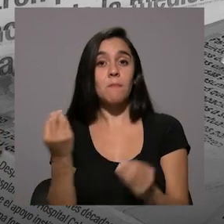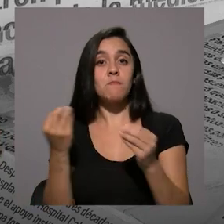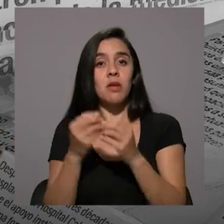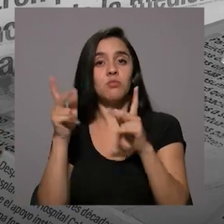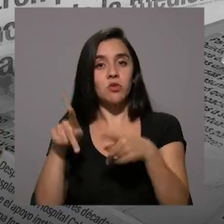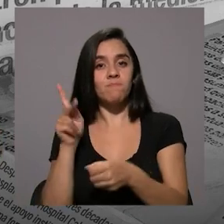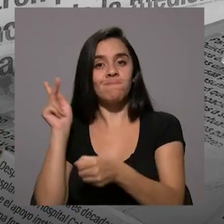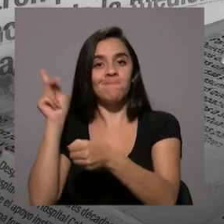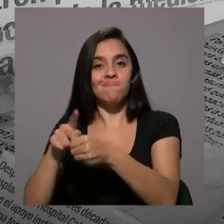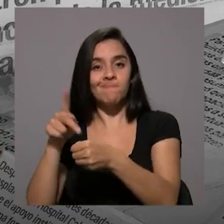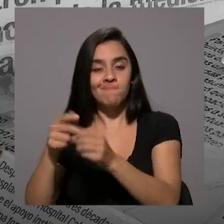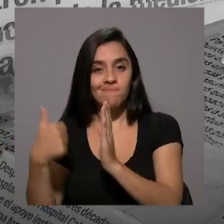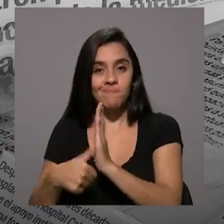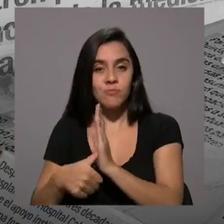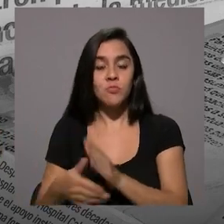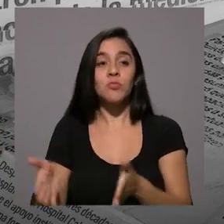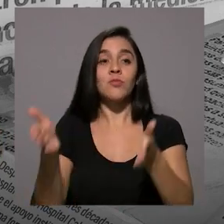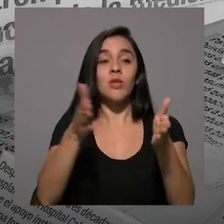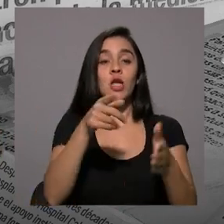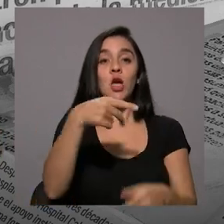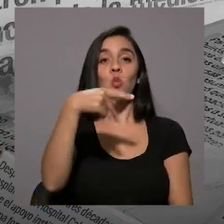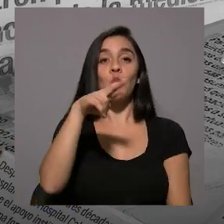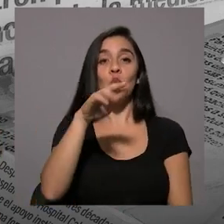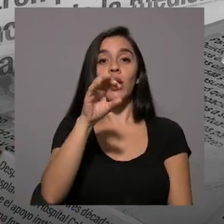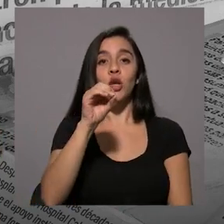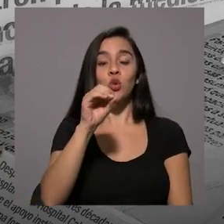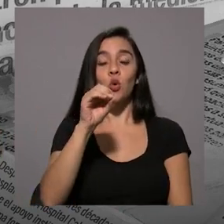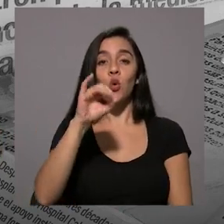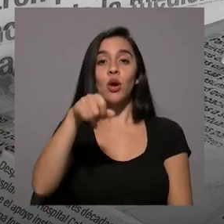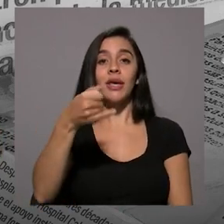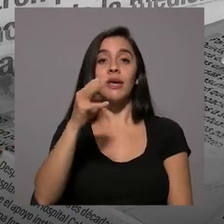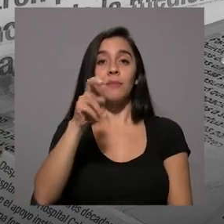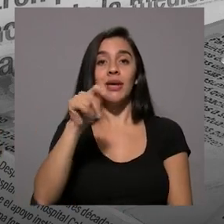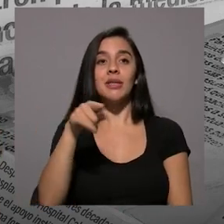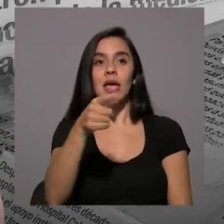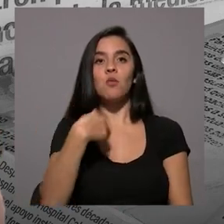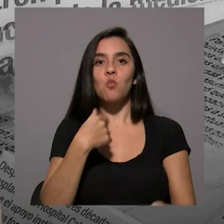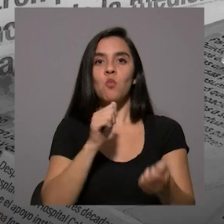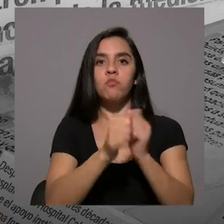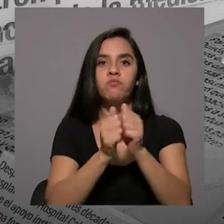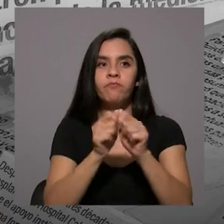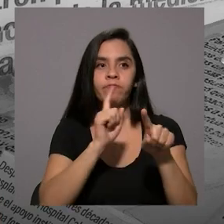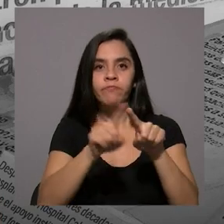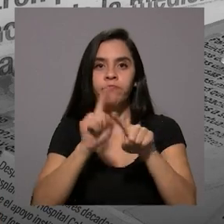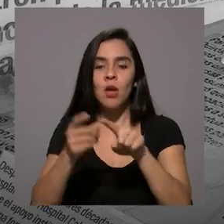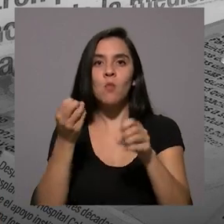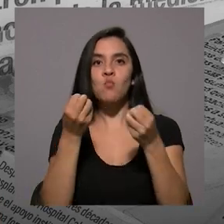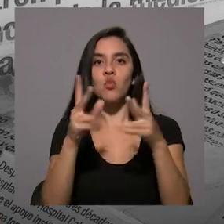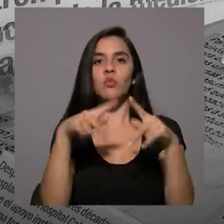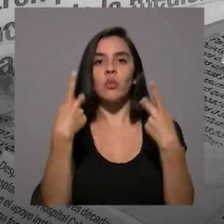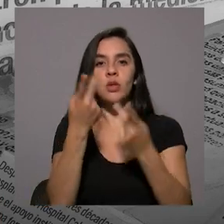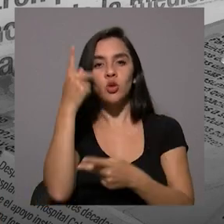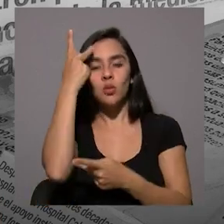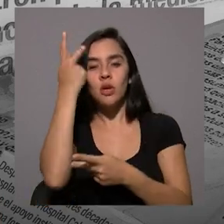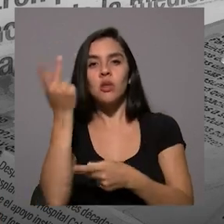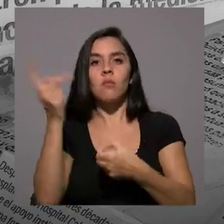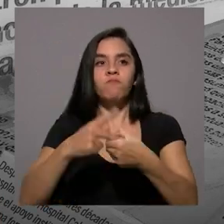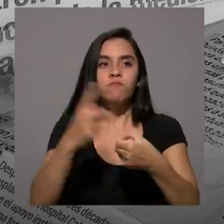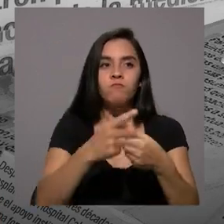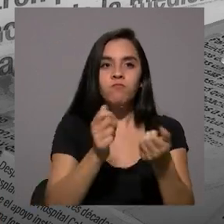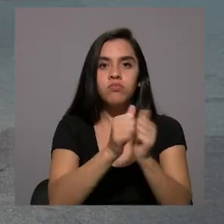más gente participara también. Y Puerto Jiménez, donde la competencia se abrió muchísimo, es decir, había muchísimos más partidos políticos concursando,